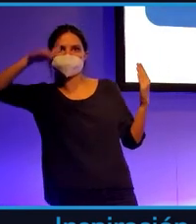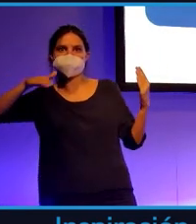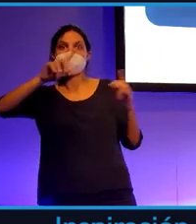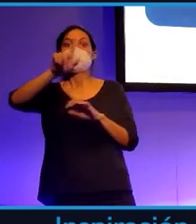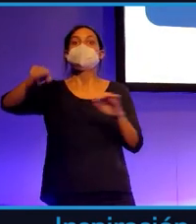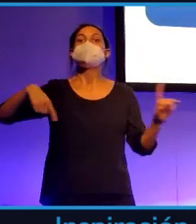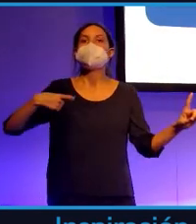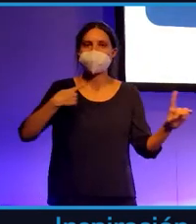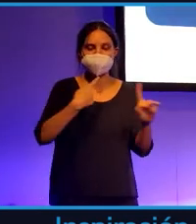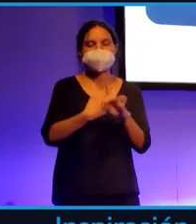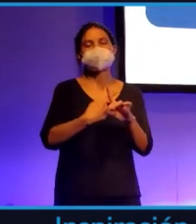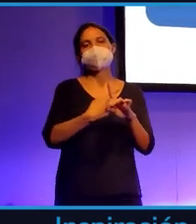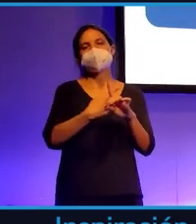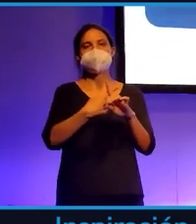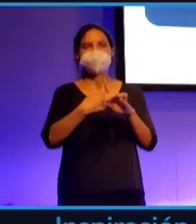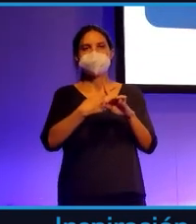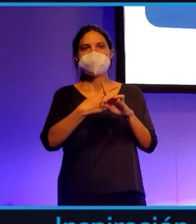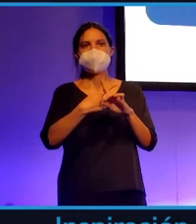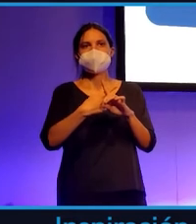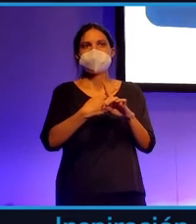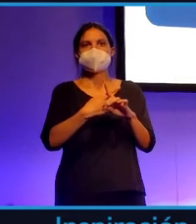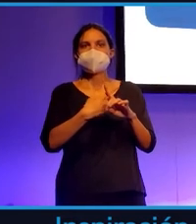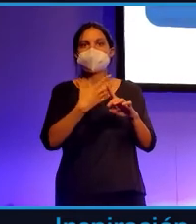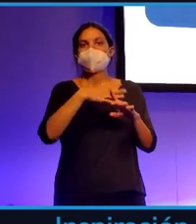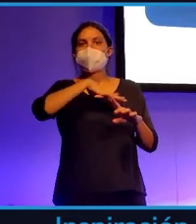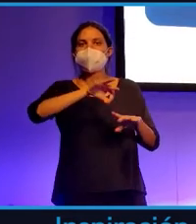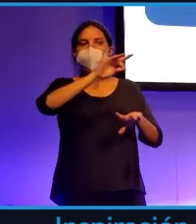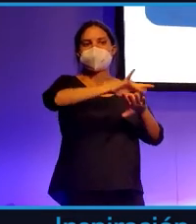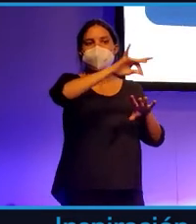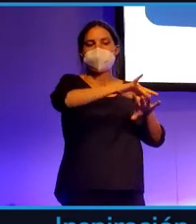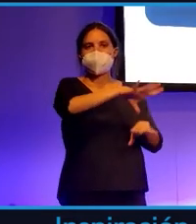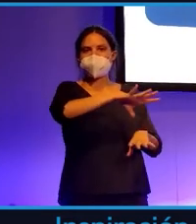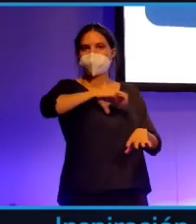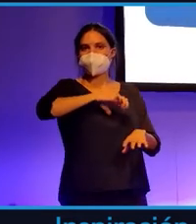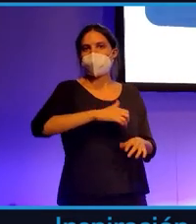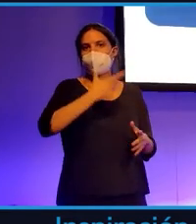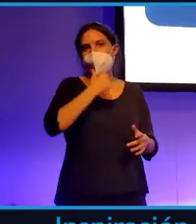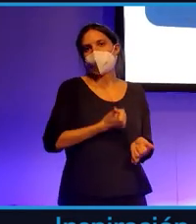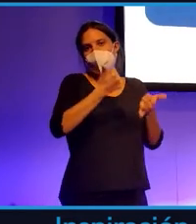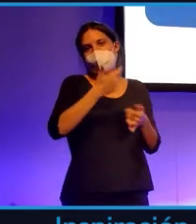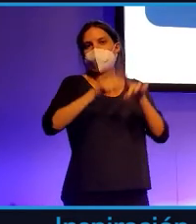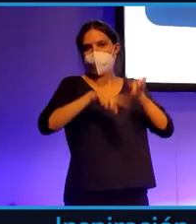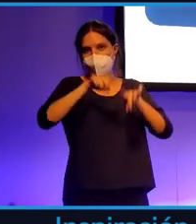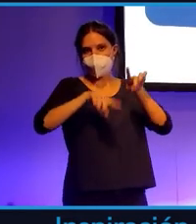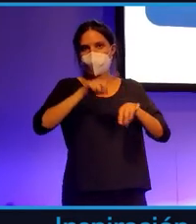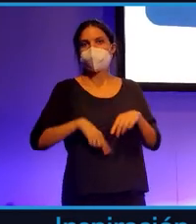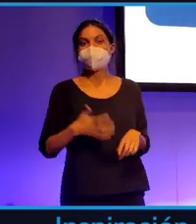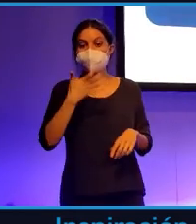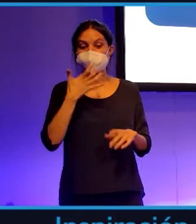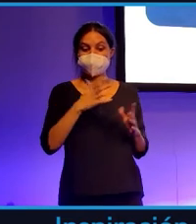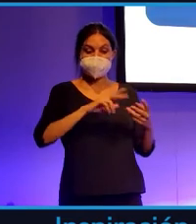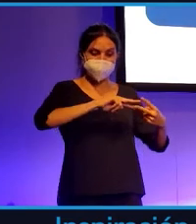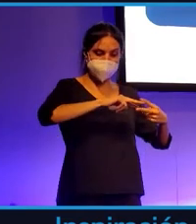predisposición tan importante a ciertas enfermedades. Si nuestro genoma humano fuera un libro, tendría